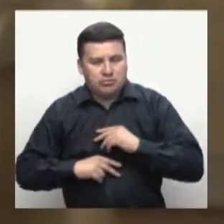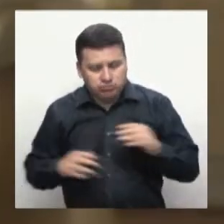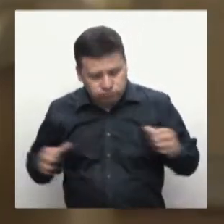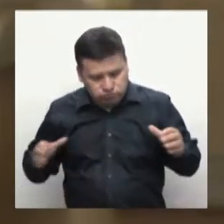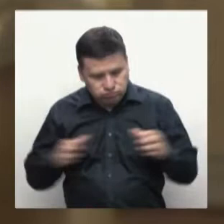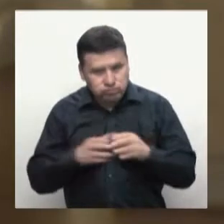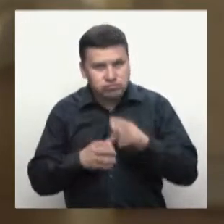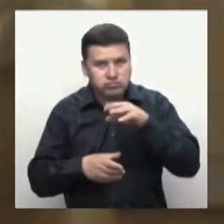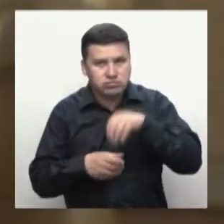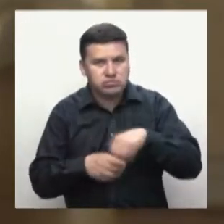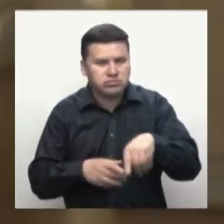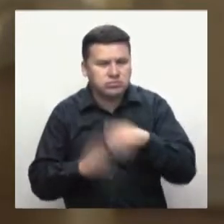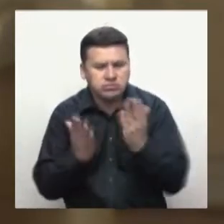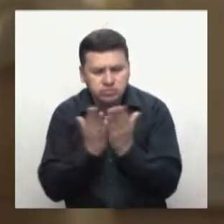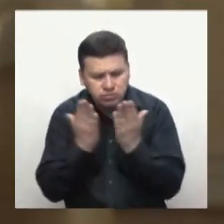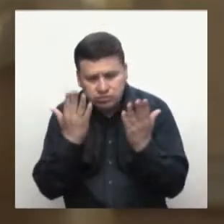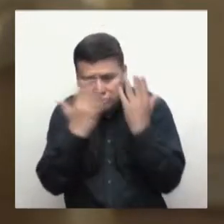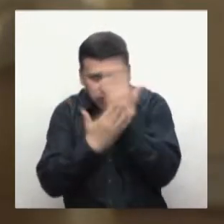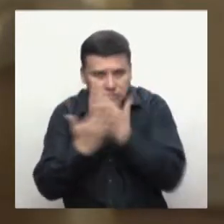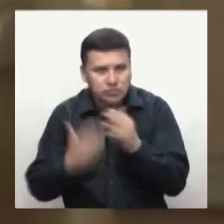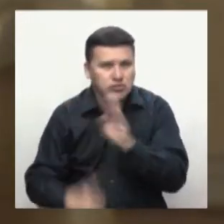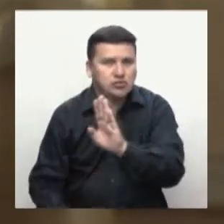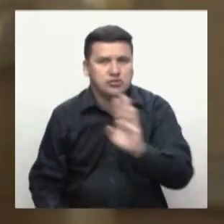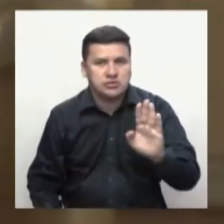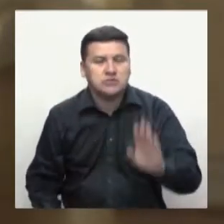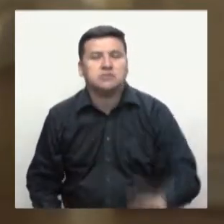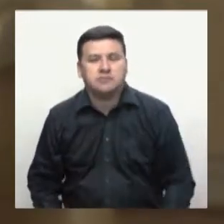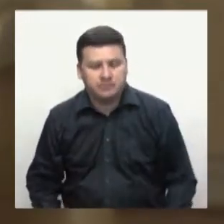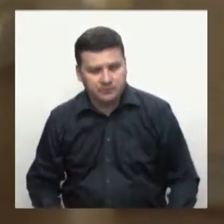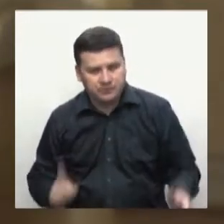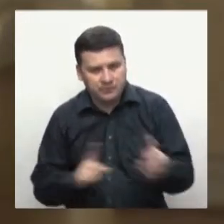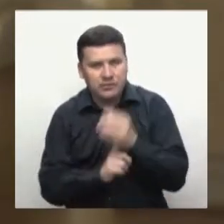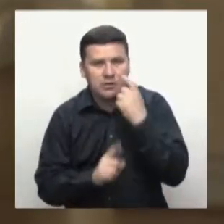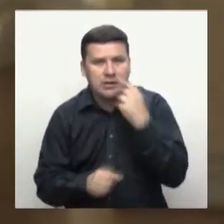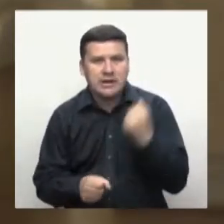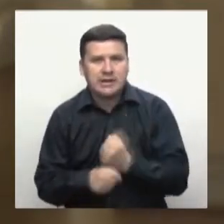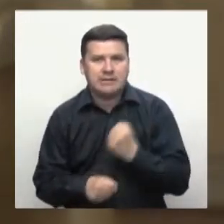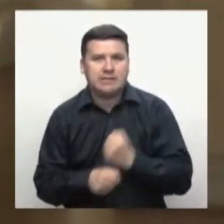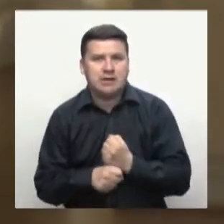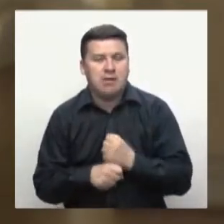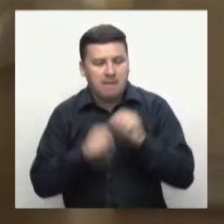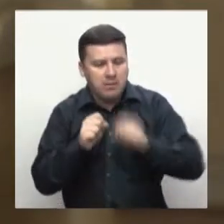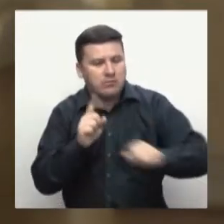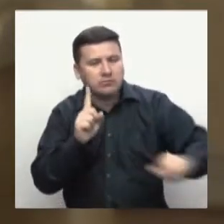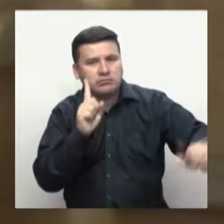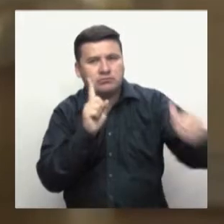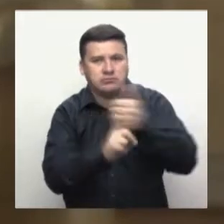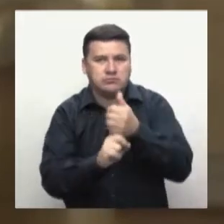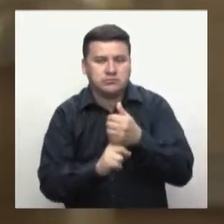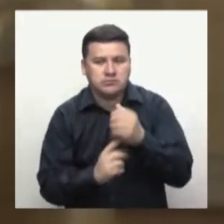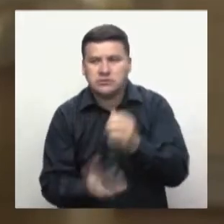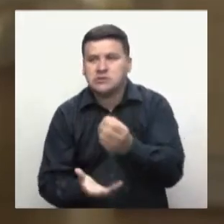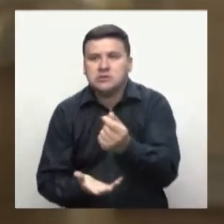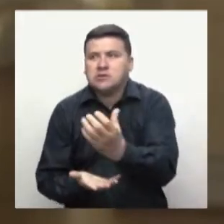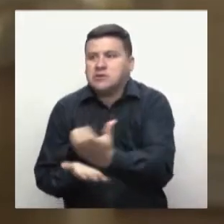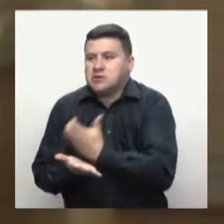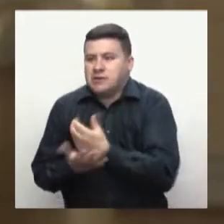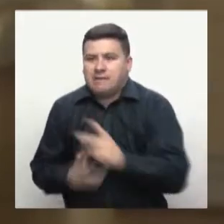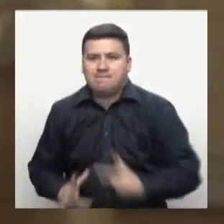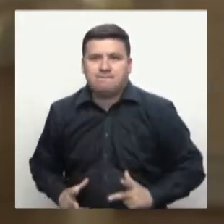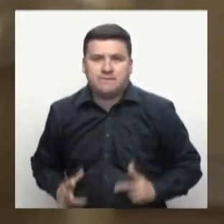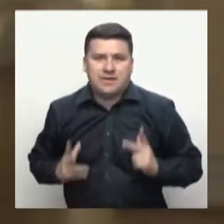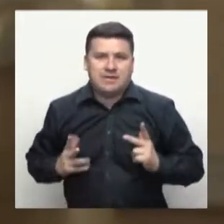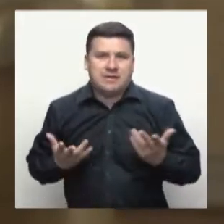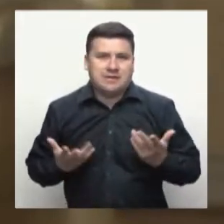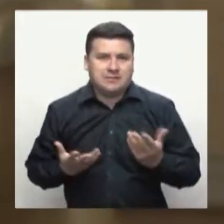mayor demanda por el sector productivo, es decir, formación pertinente, para que luego de su estudio,